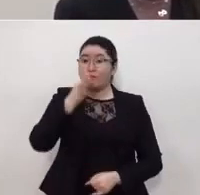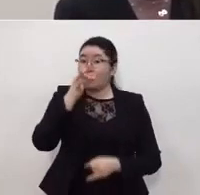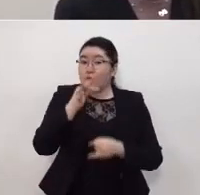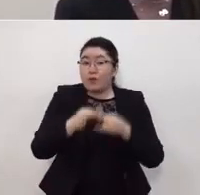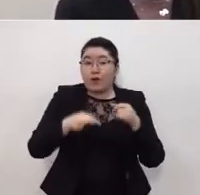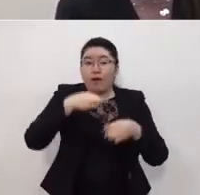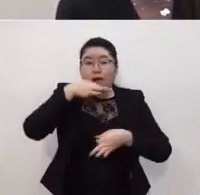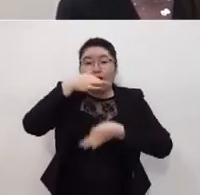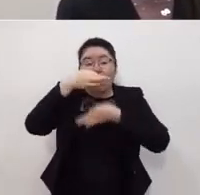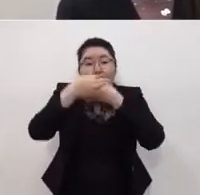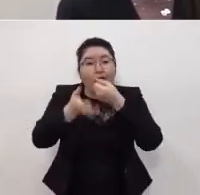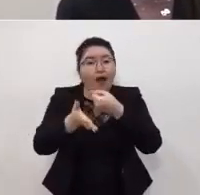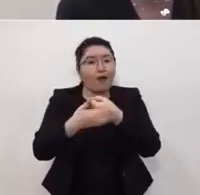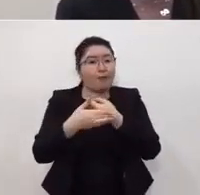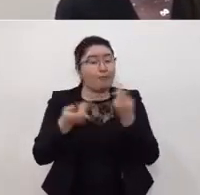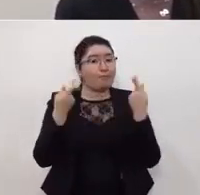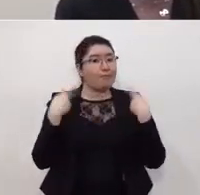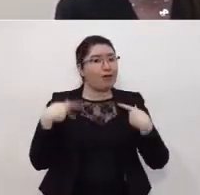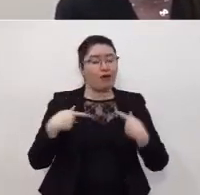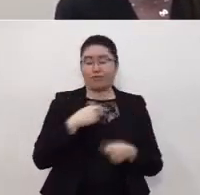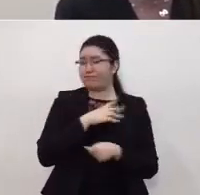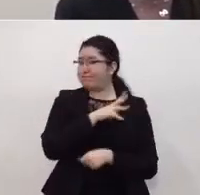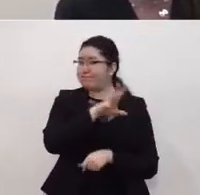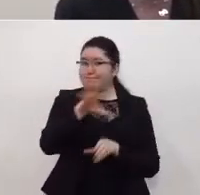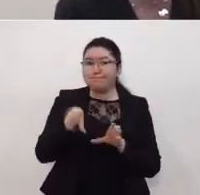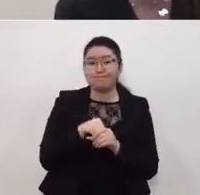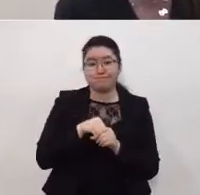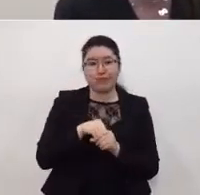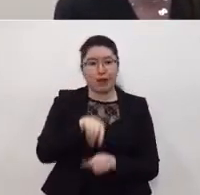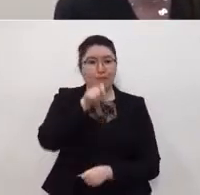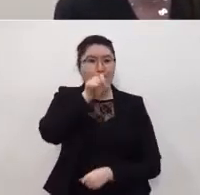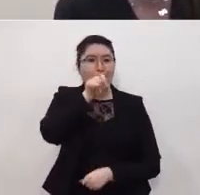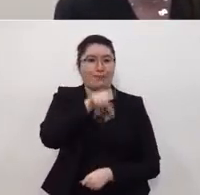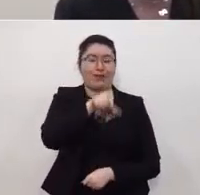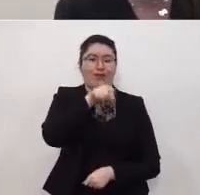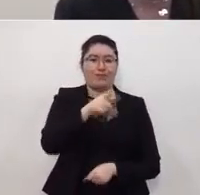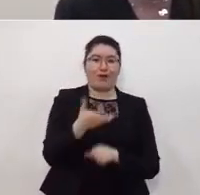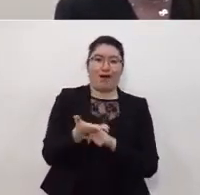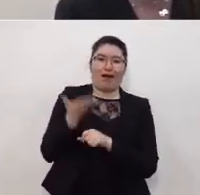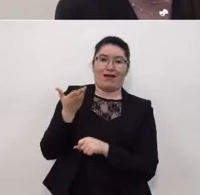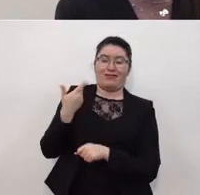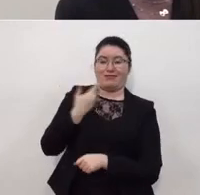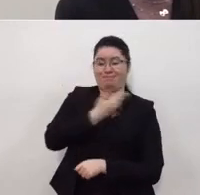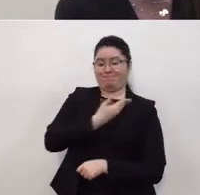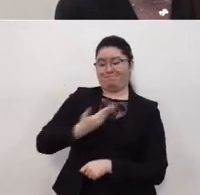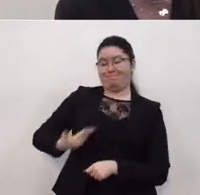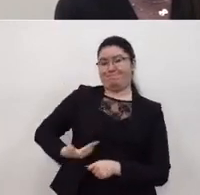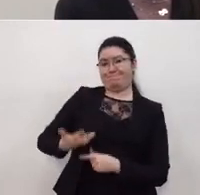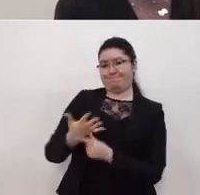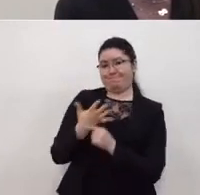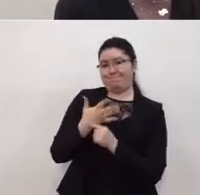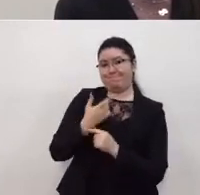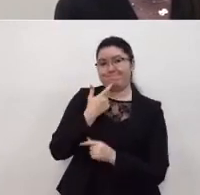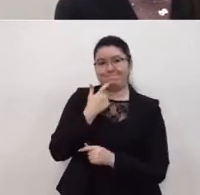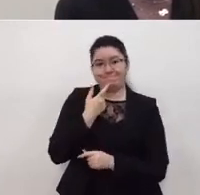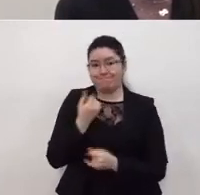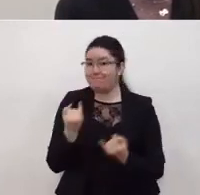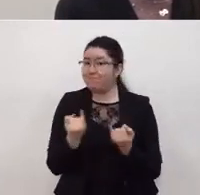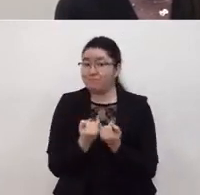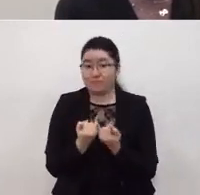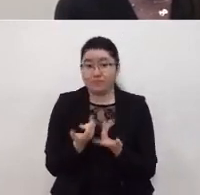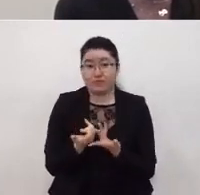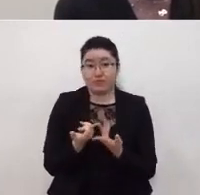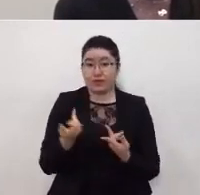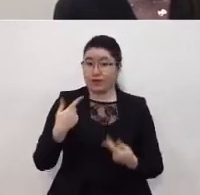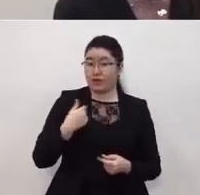un mensaje especial para la población en general y es el mismo que hace eco de lo que dijo el presidente lópez obrador y lo que